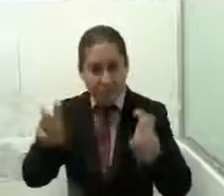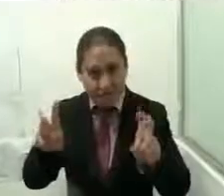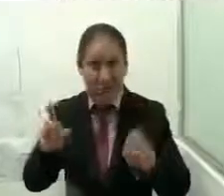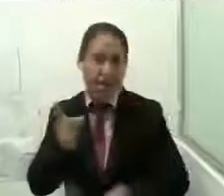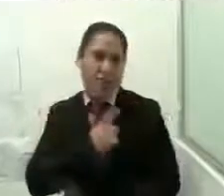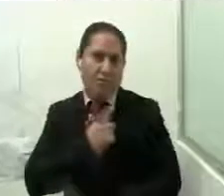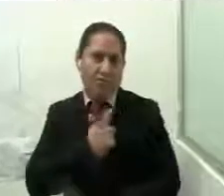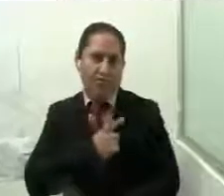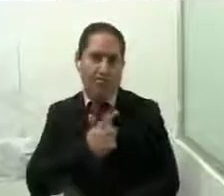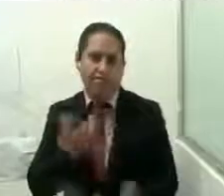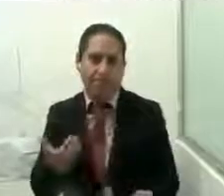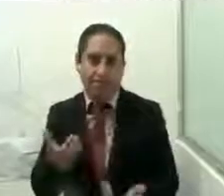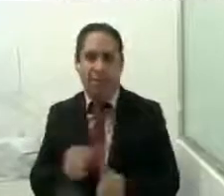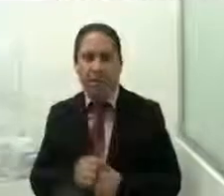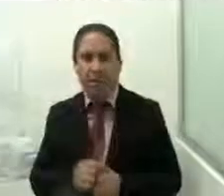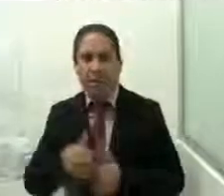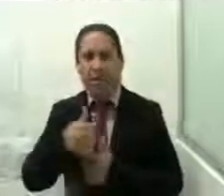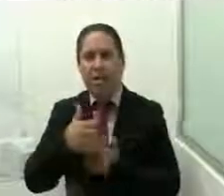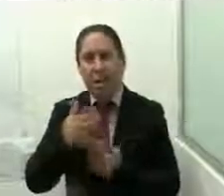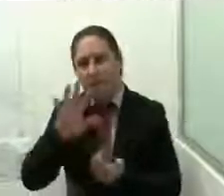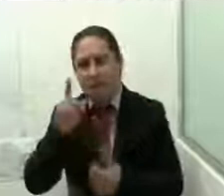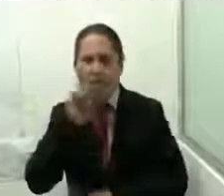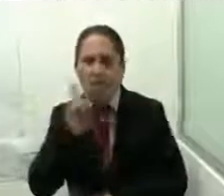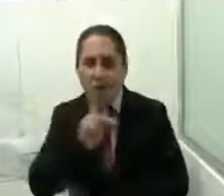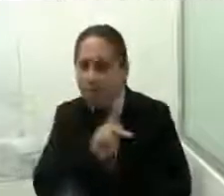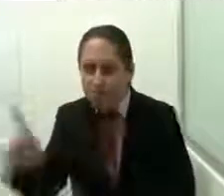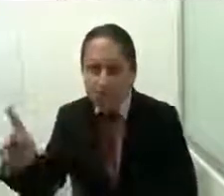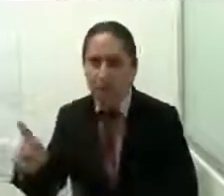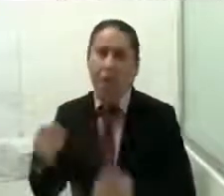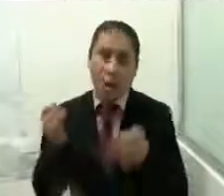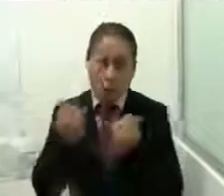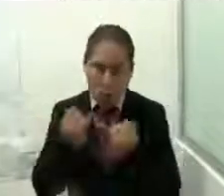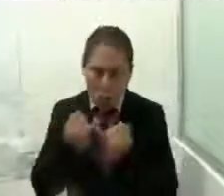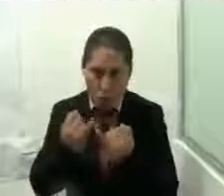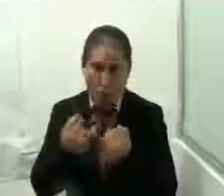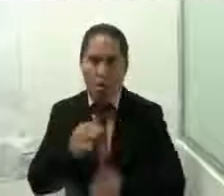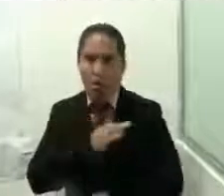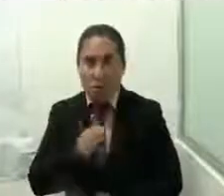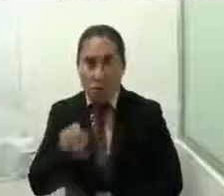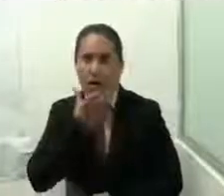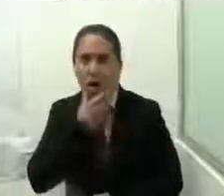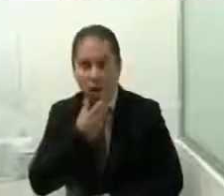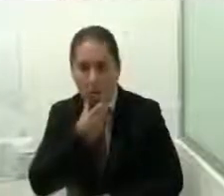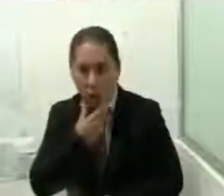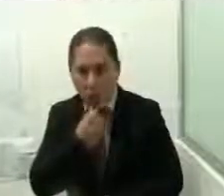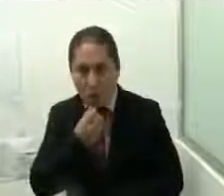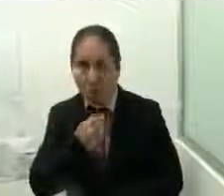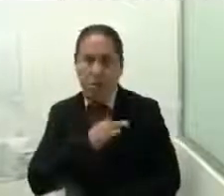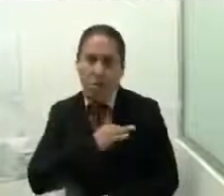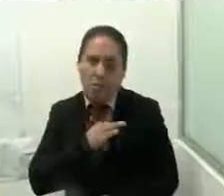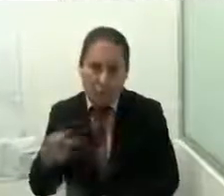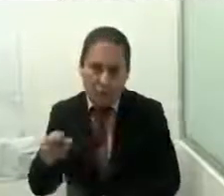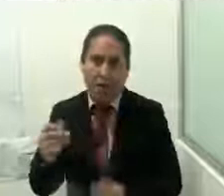que compete a las mujeres que es un tema que también compete también a los hombres y que también debemos todos